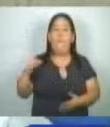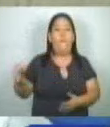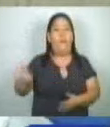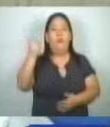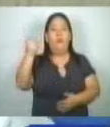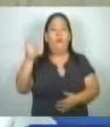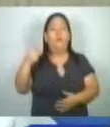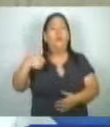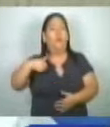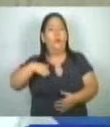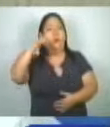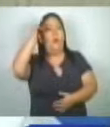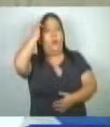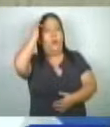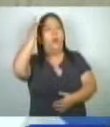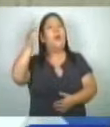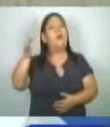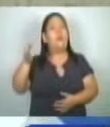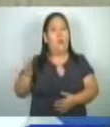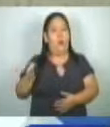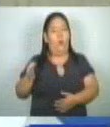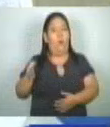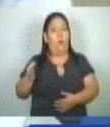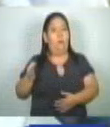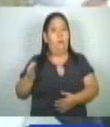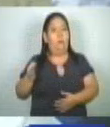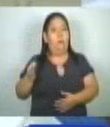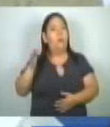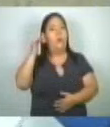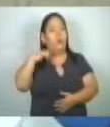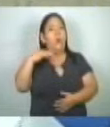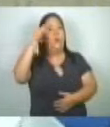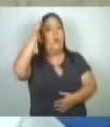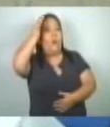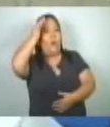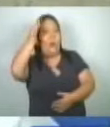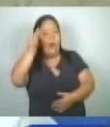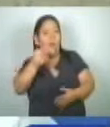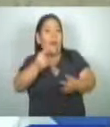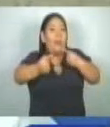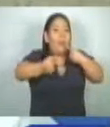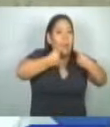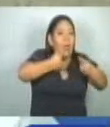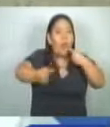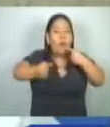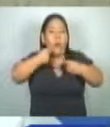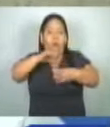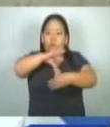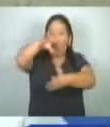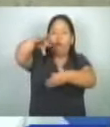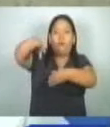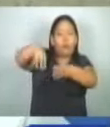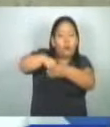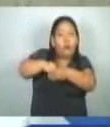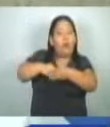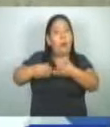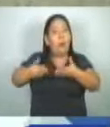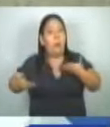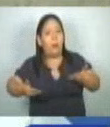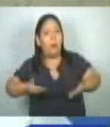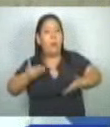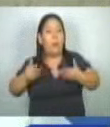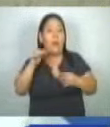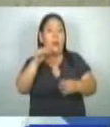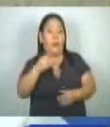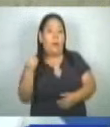Pero yo sí creo que debe de darse en la construcción de un diálogo donde todos participemos, donde estén